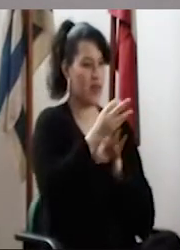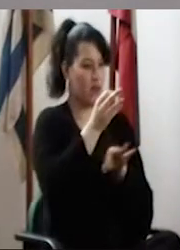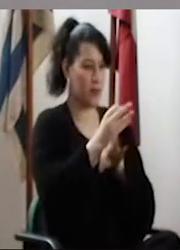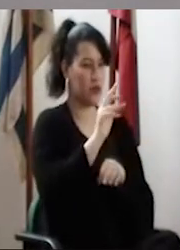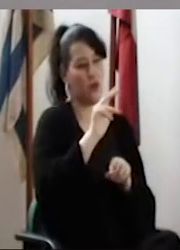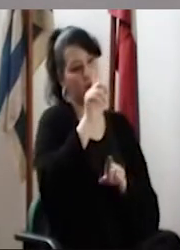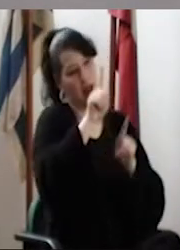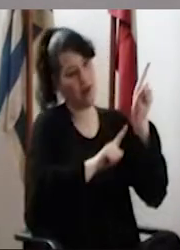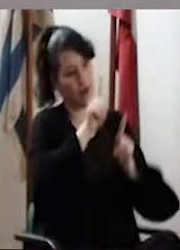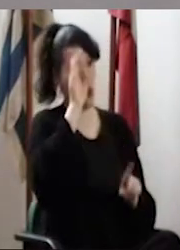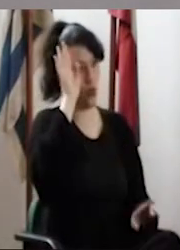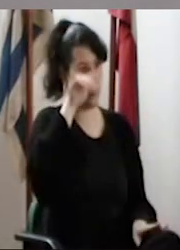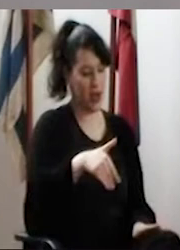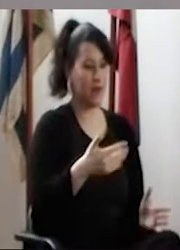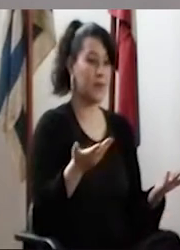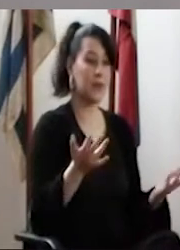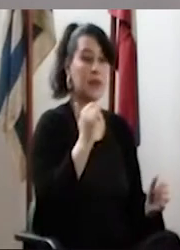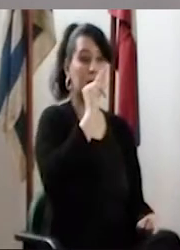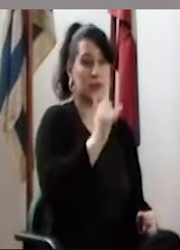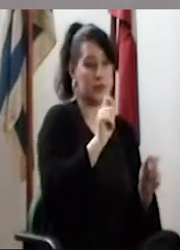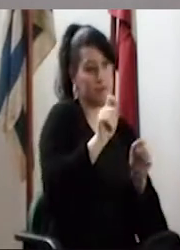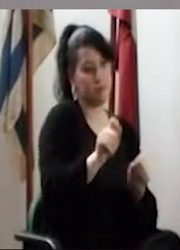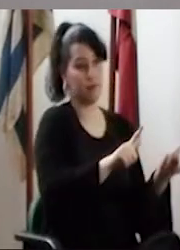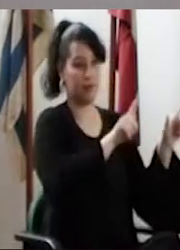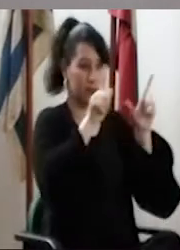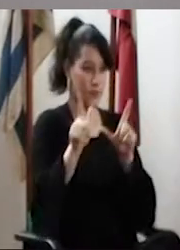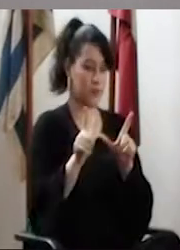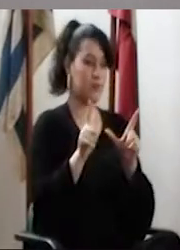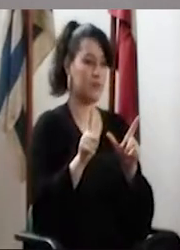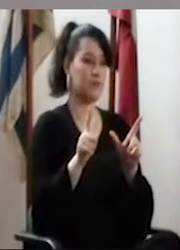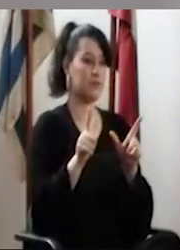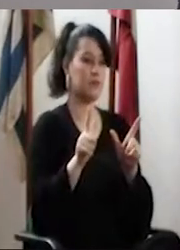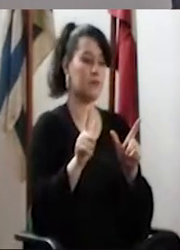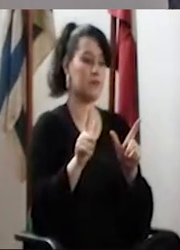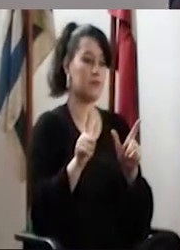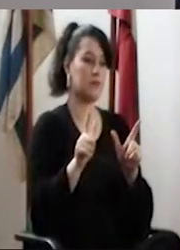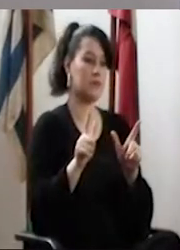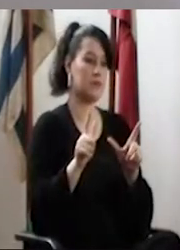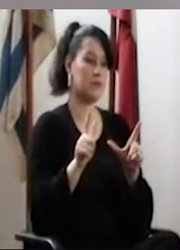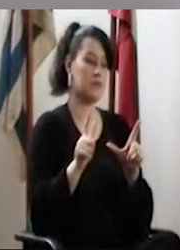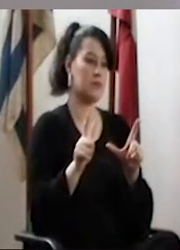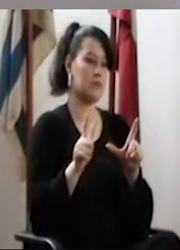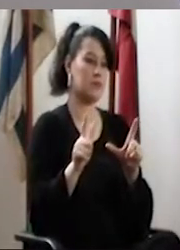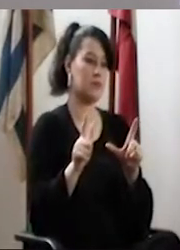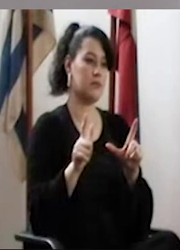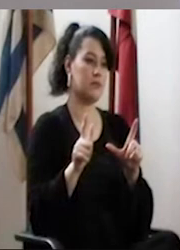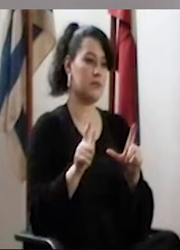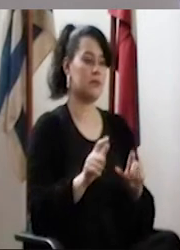programas de formación terciaria de la UDGAR. Bien, y si pasamos a la siguiente imagen, ¿sí?